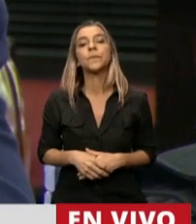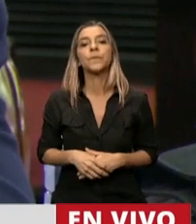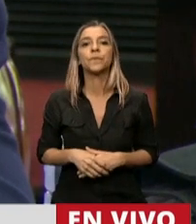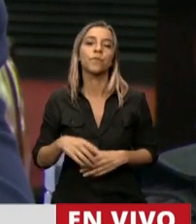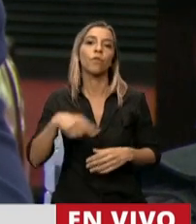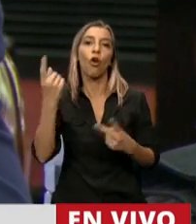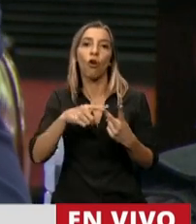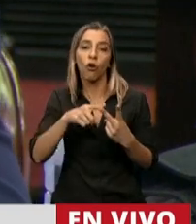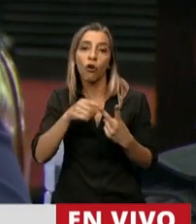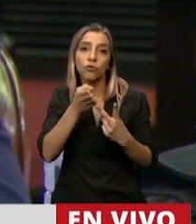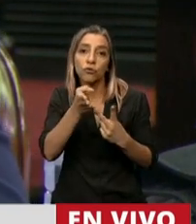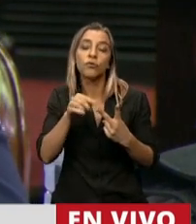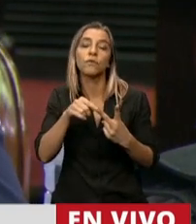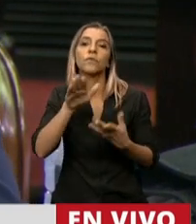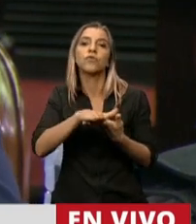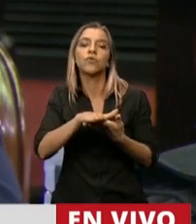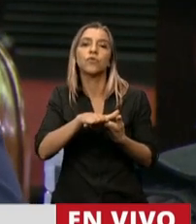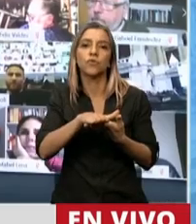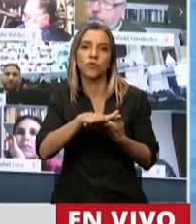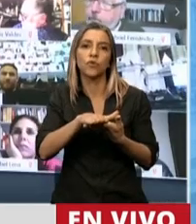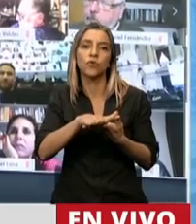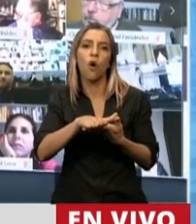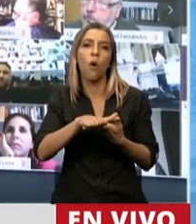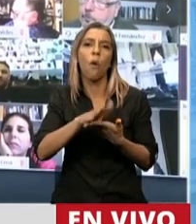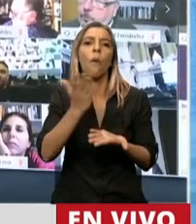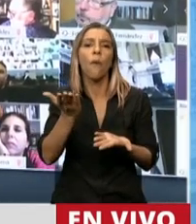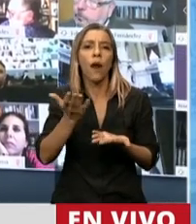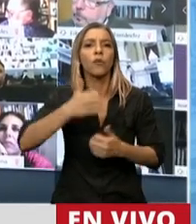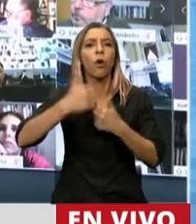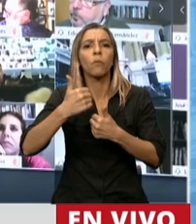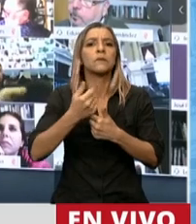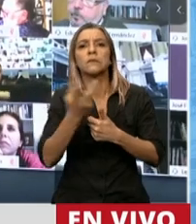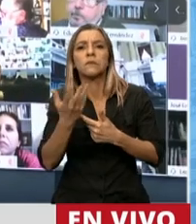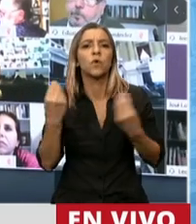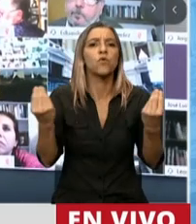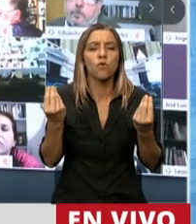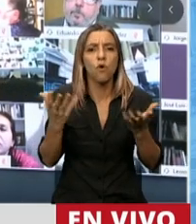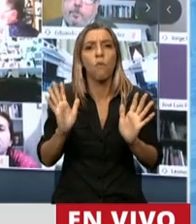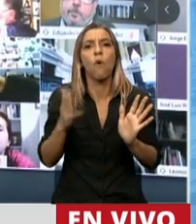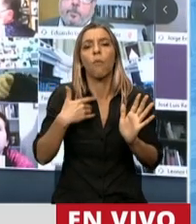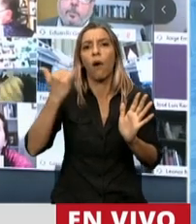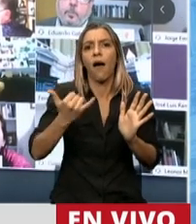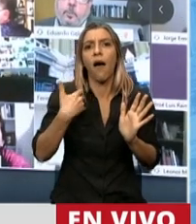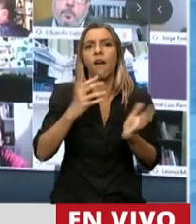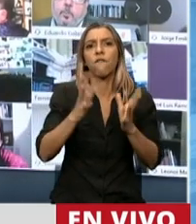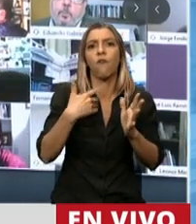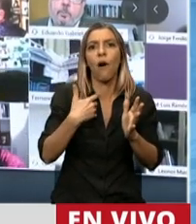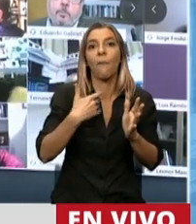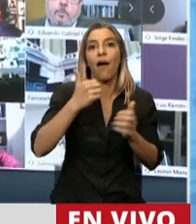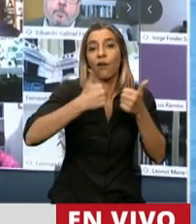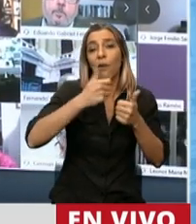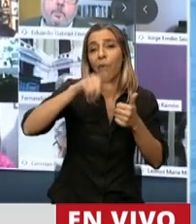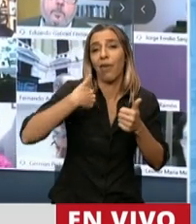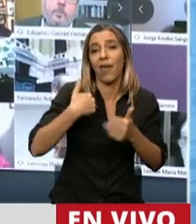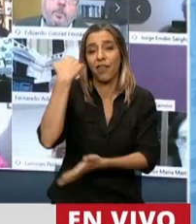acá, que es la cantidad de competitividad que este sector transfiere al resto de la economía. ¿Qué pasaría con